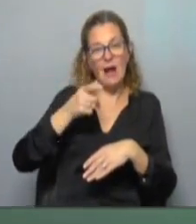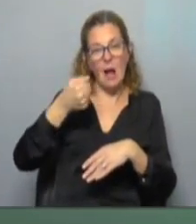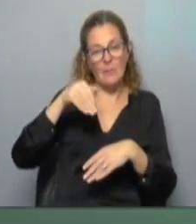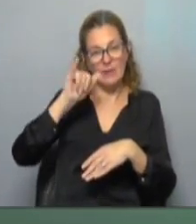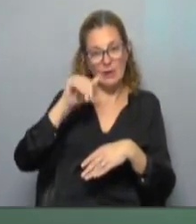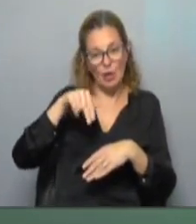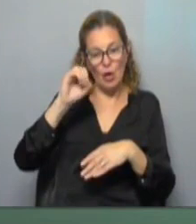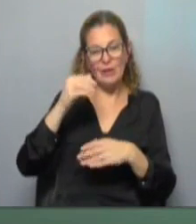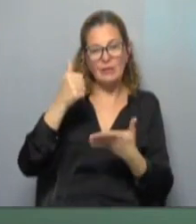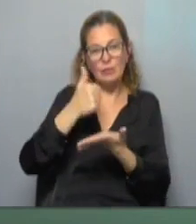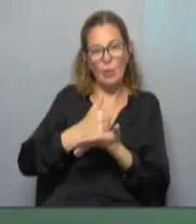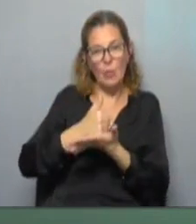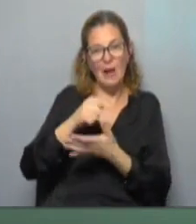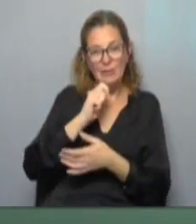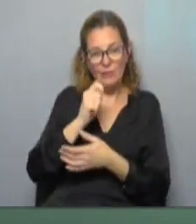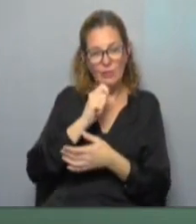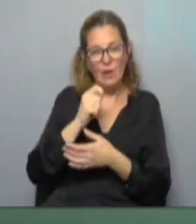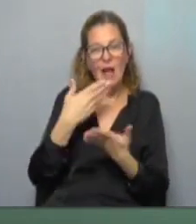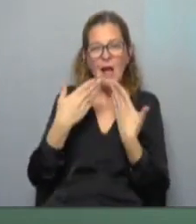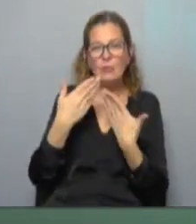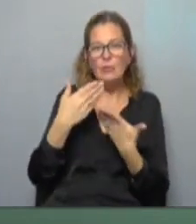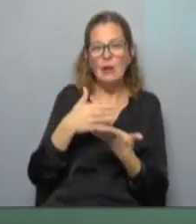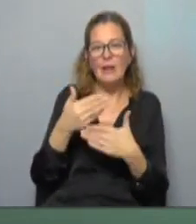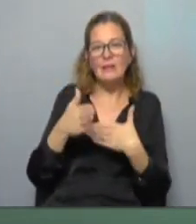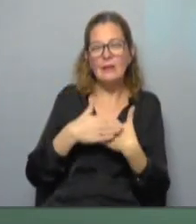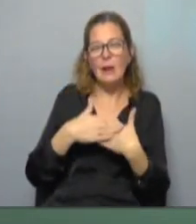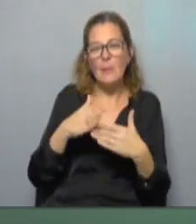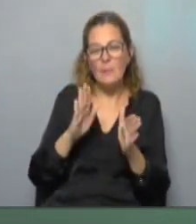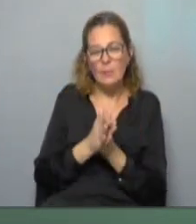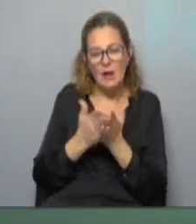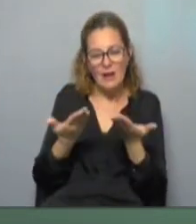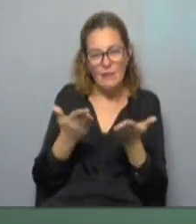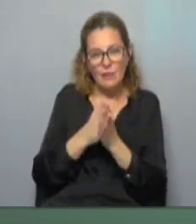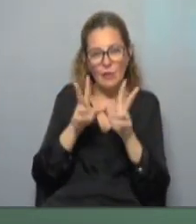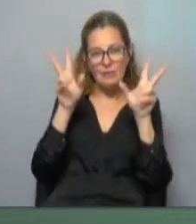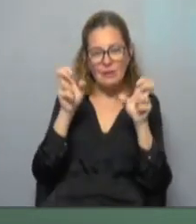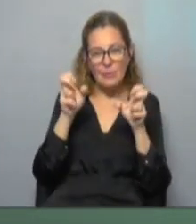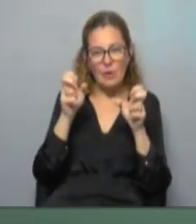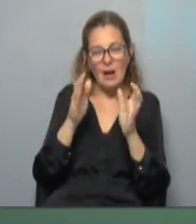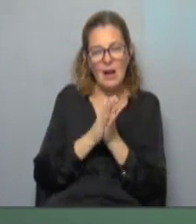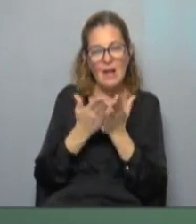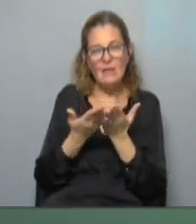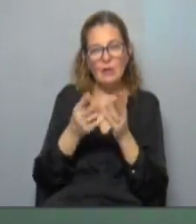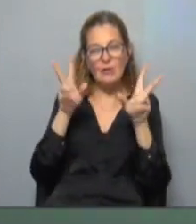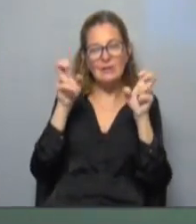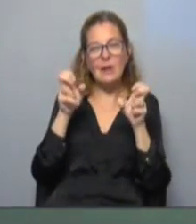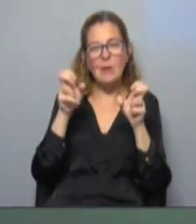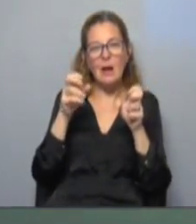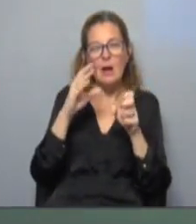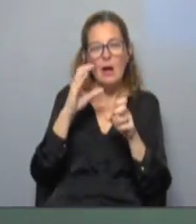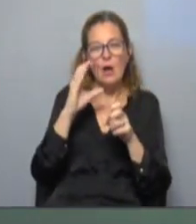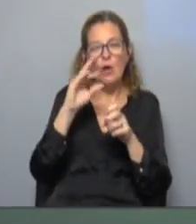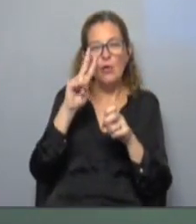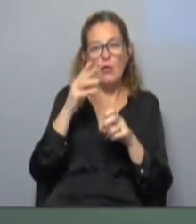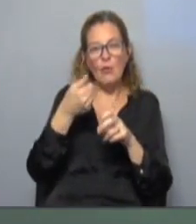en TV Ciudad y entre otras cosas habló de la cercana presentación de un libro que tendrá este título un libro de su autoría el título es Cuba